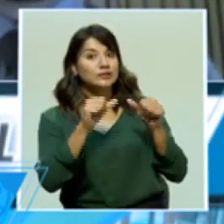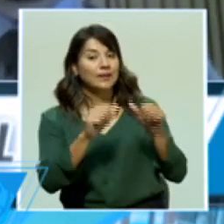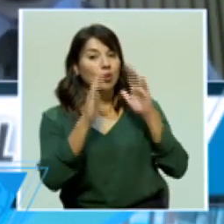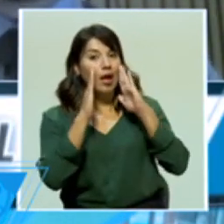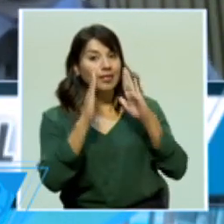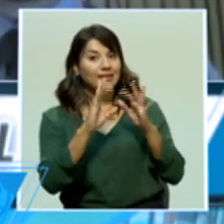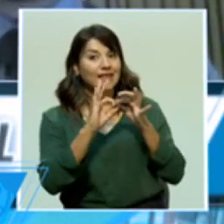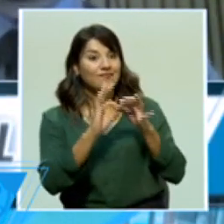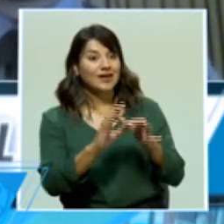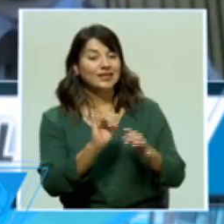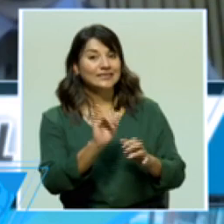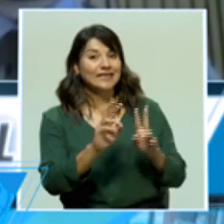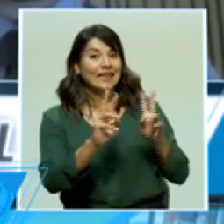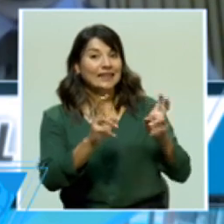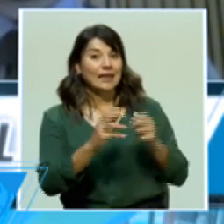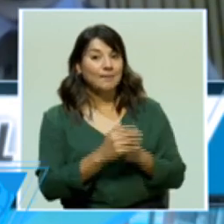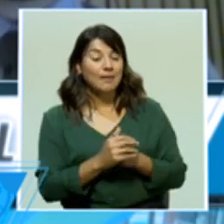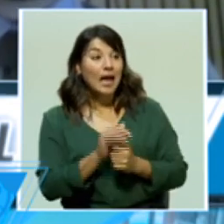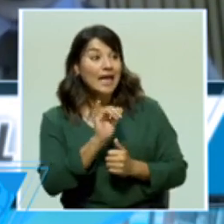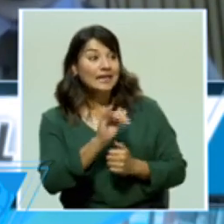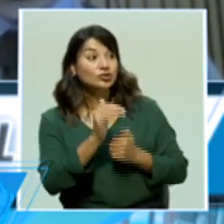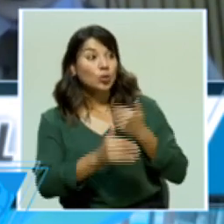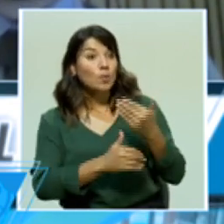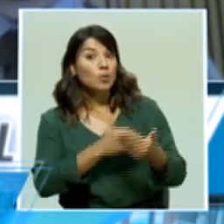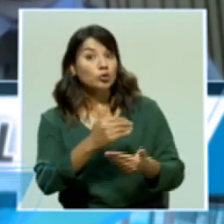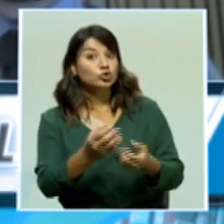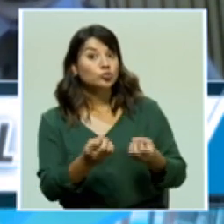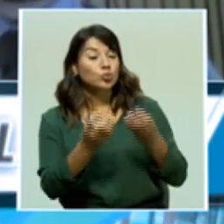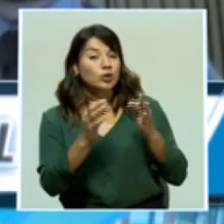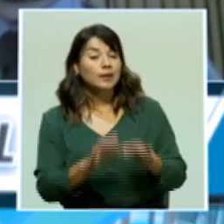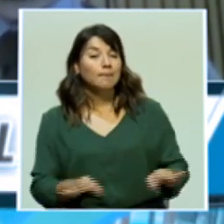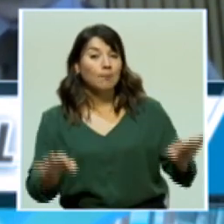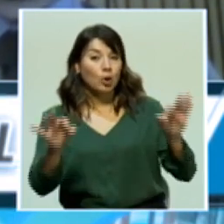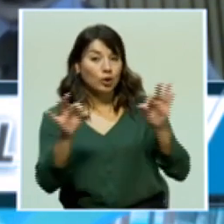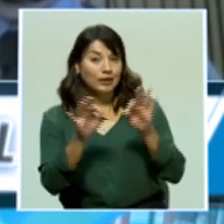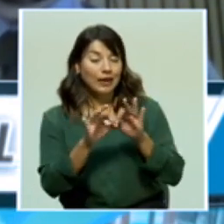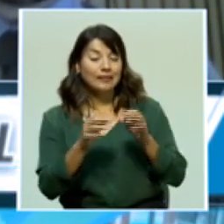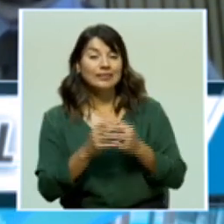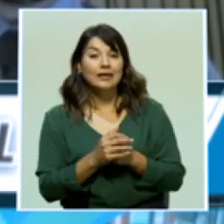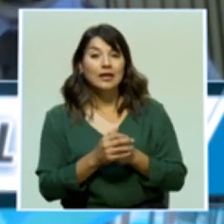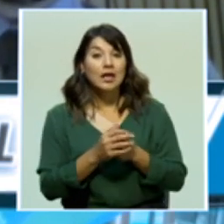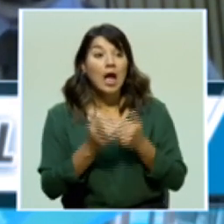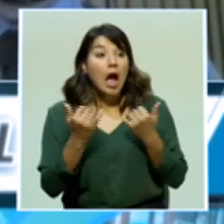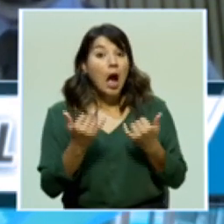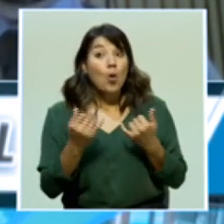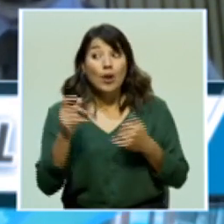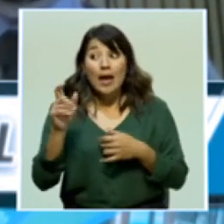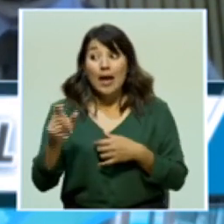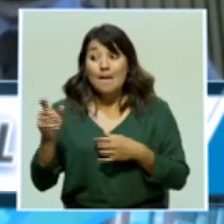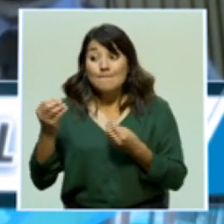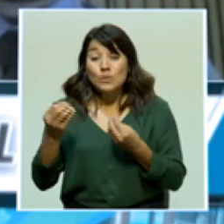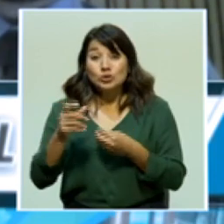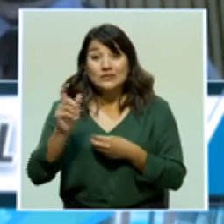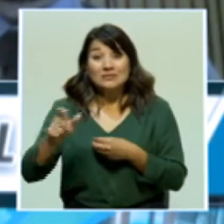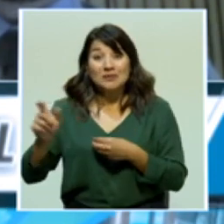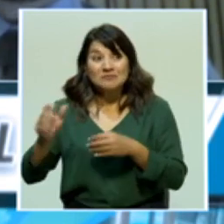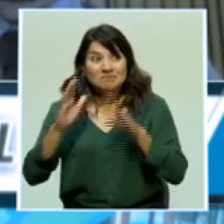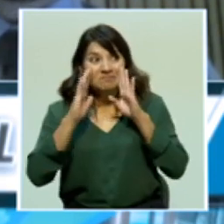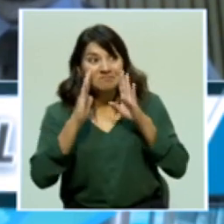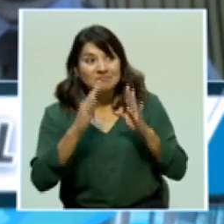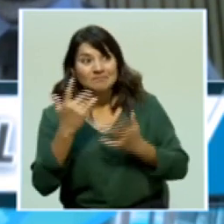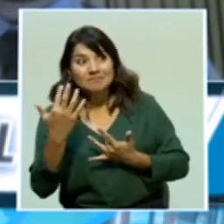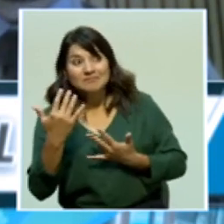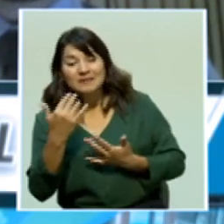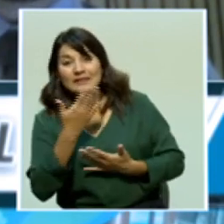al tema. Este va a ser un operativo muy importante. Hay mucha atención puesta y mucha